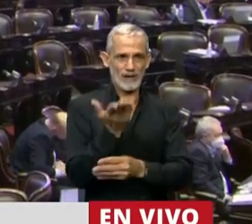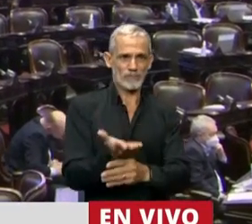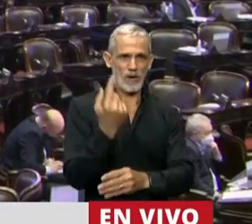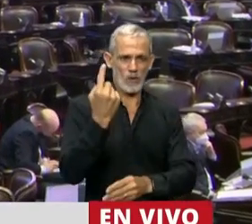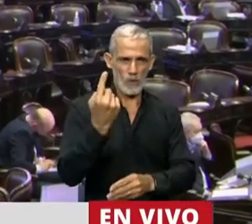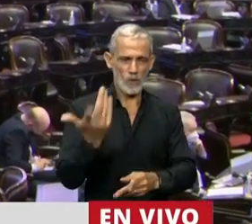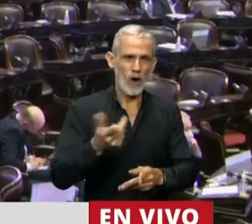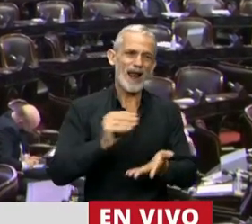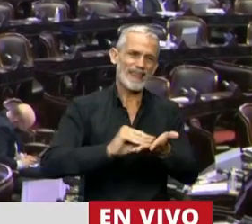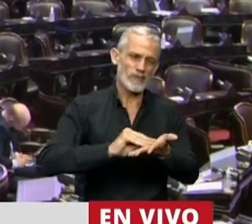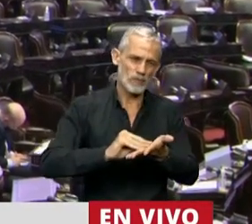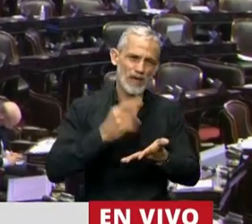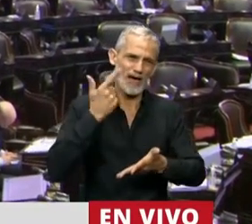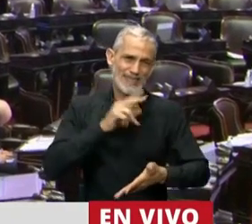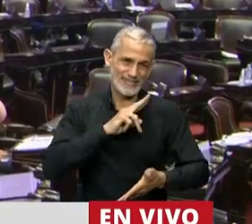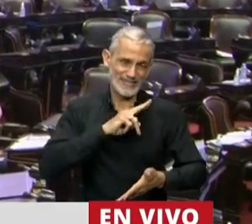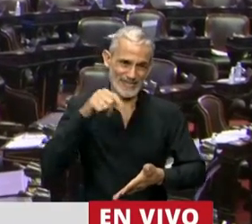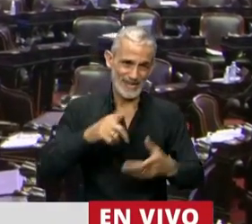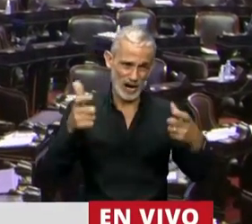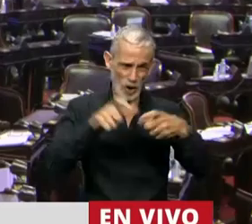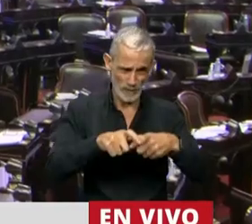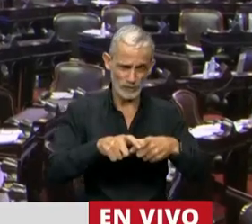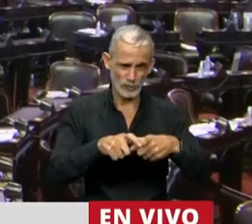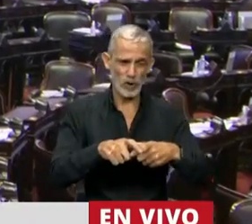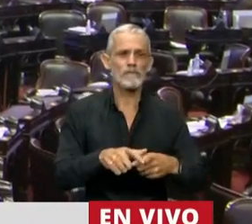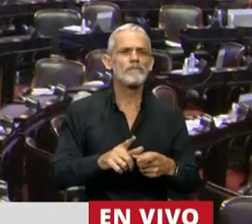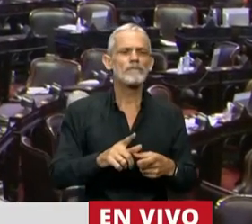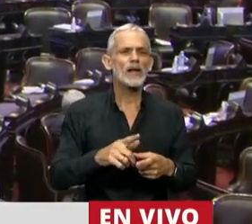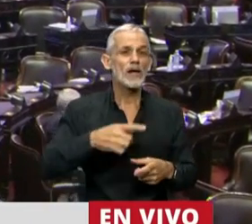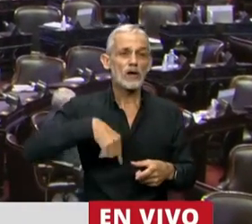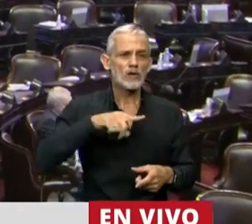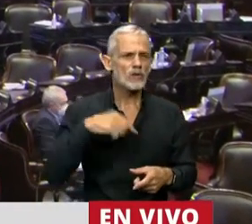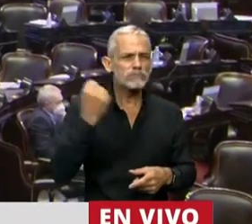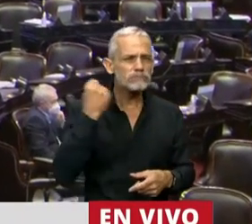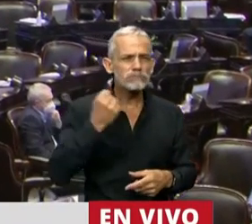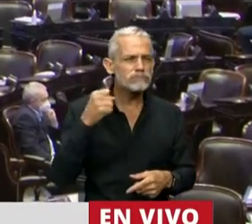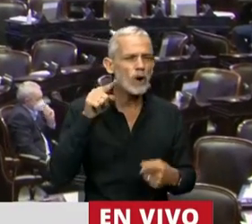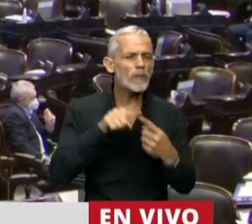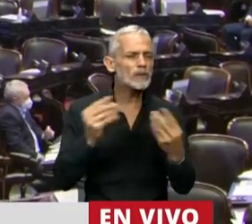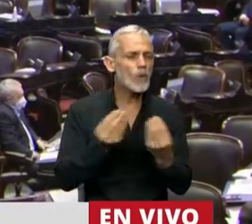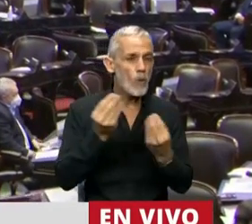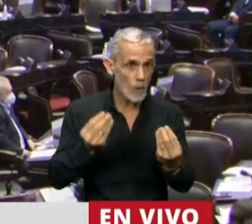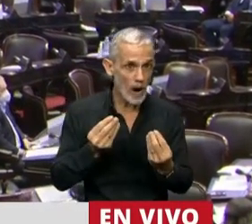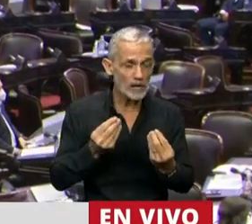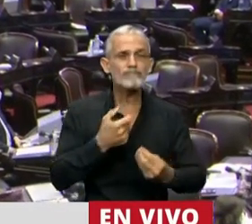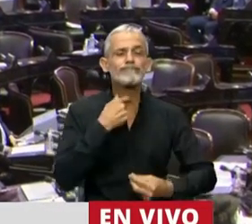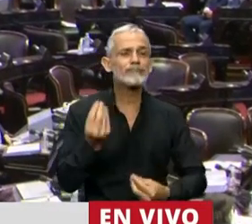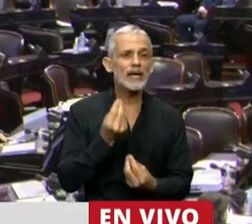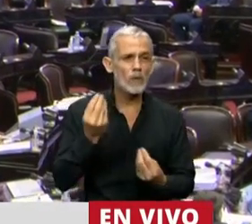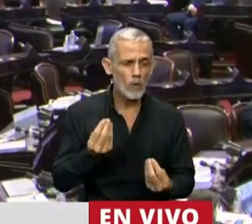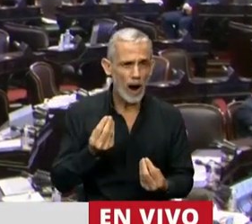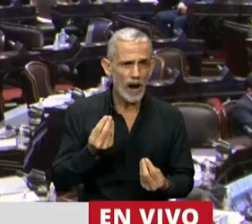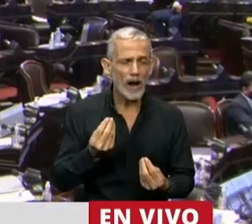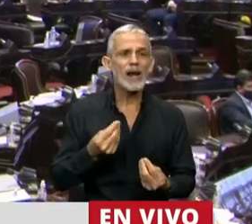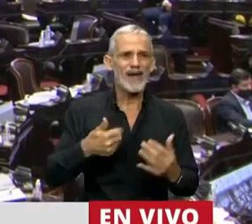referir legisladoras de esta comisión. La apuesta más contundente efectivamente entonces es